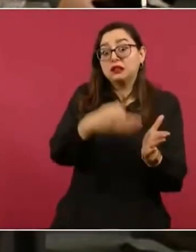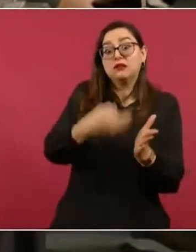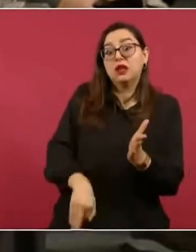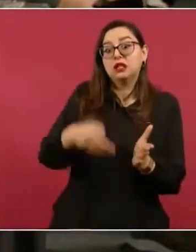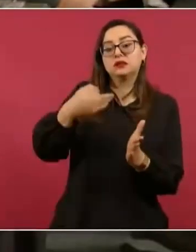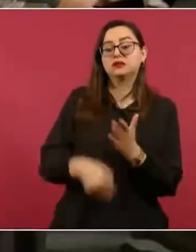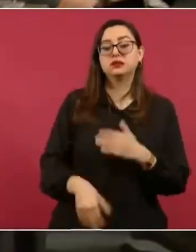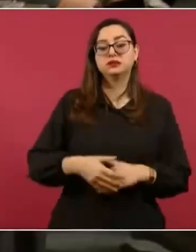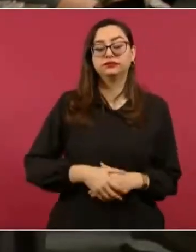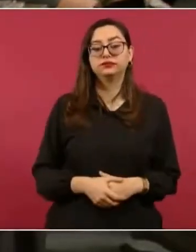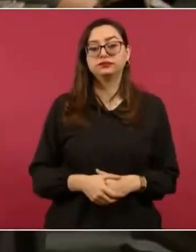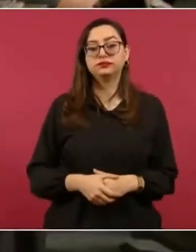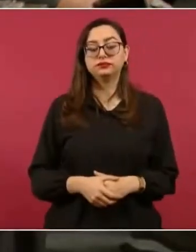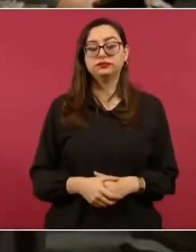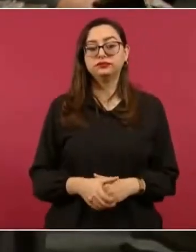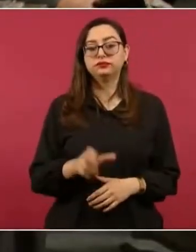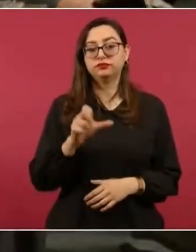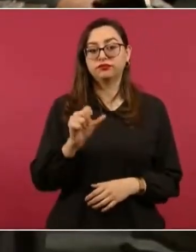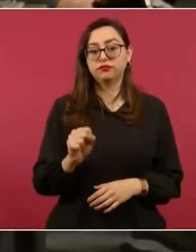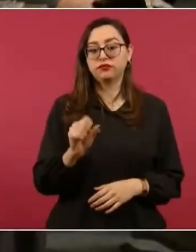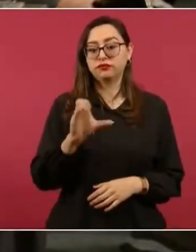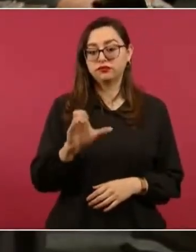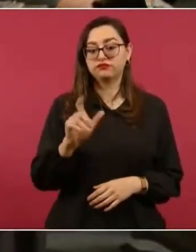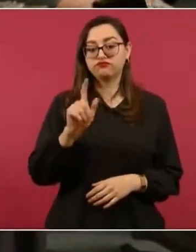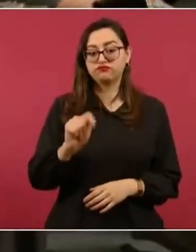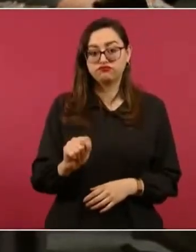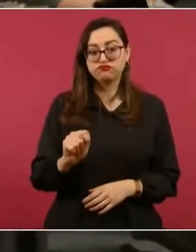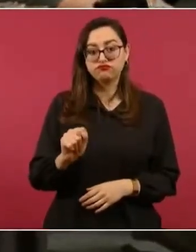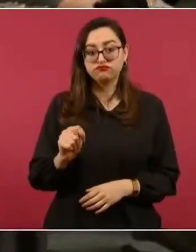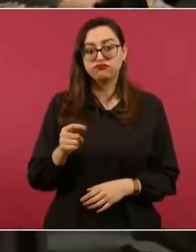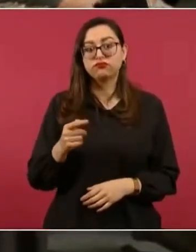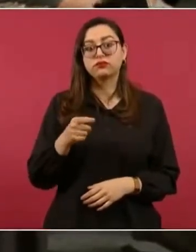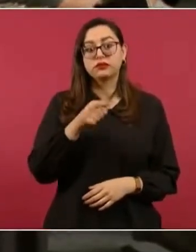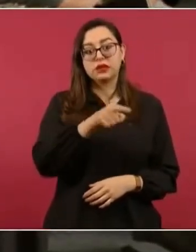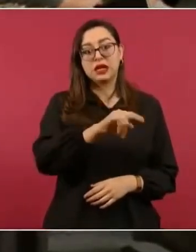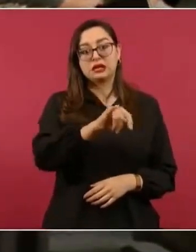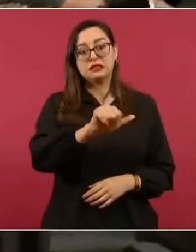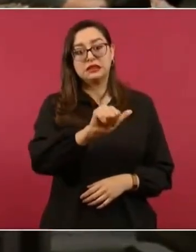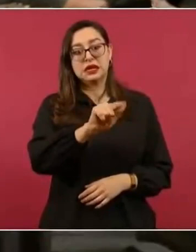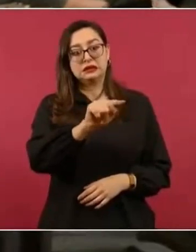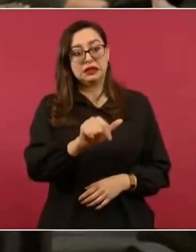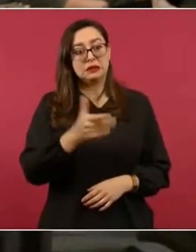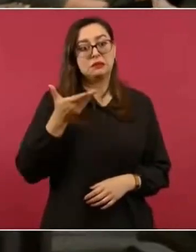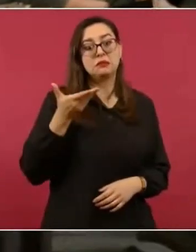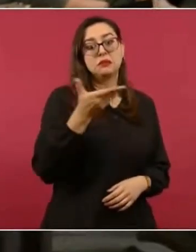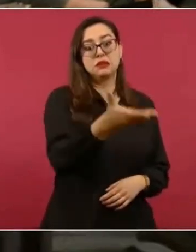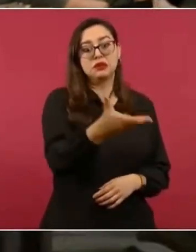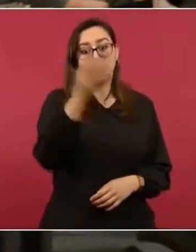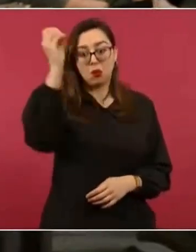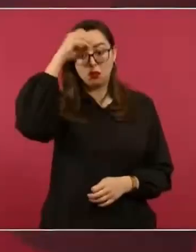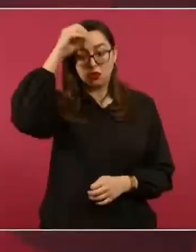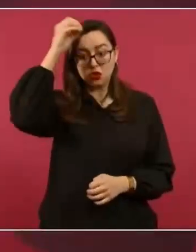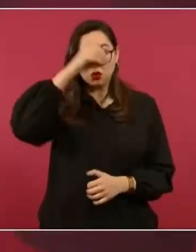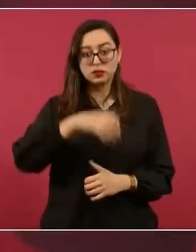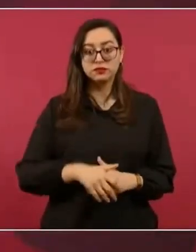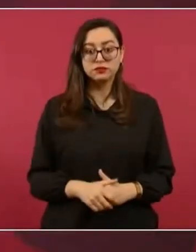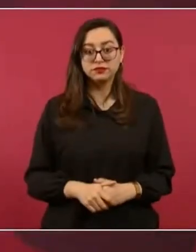Infraestructura, Comunicaciones y Transportes, le pidió a la IATA su opinión respecto de todo este proceso.